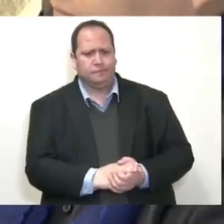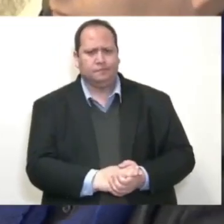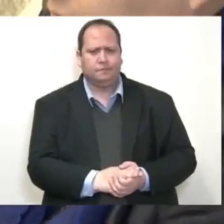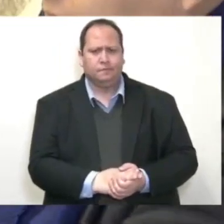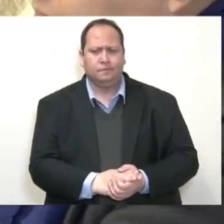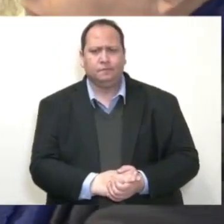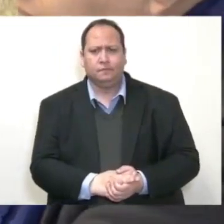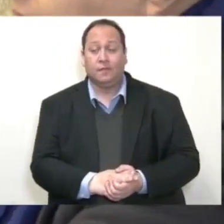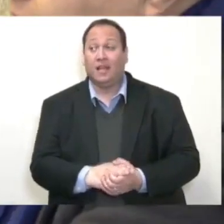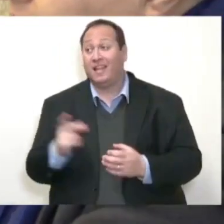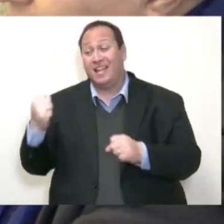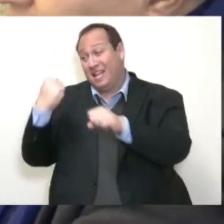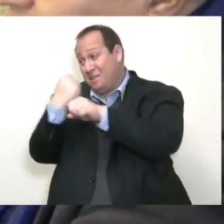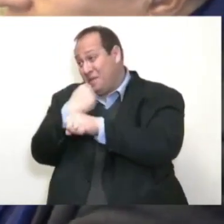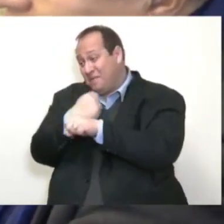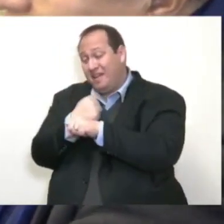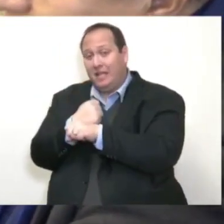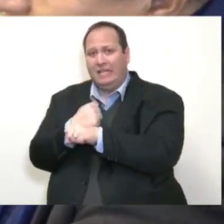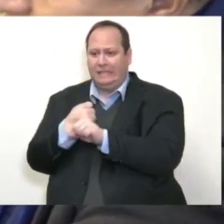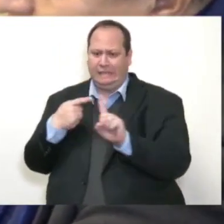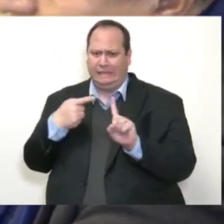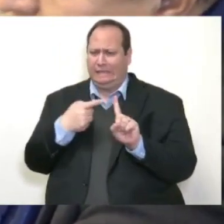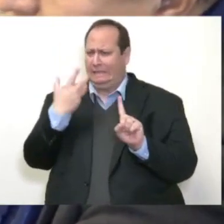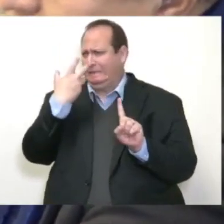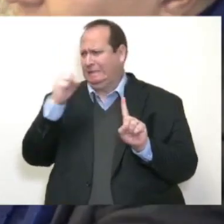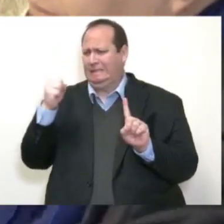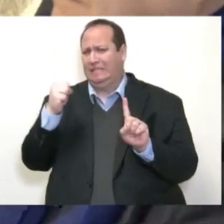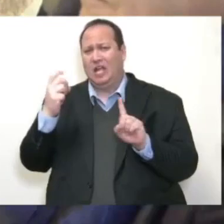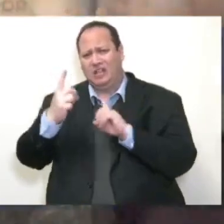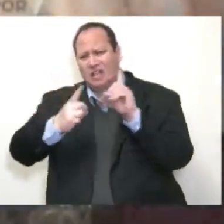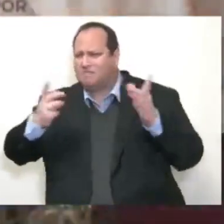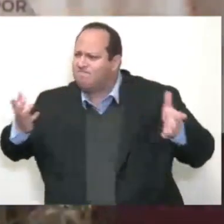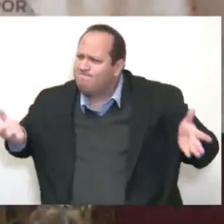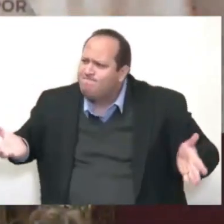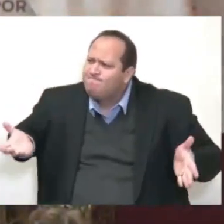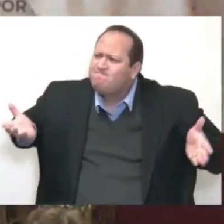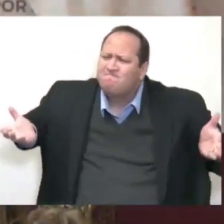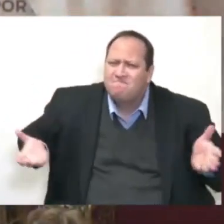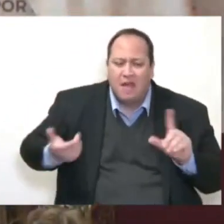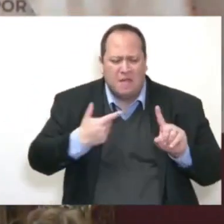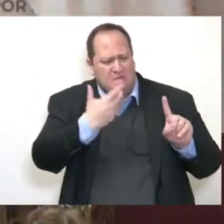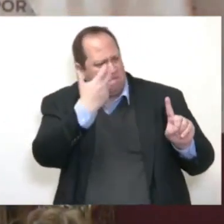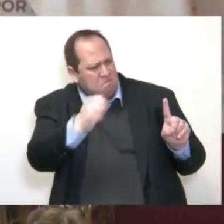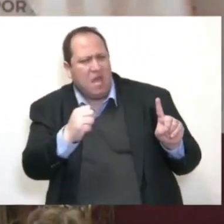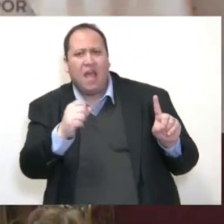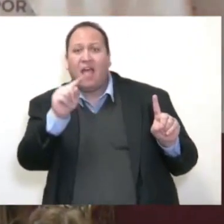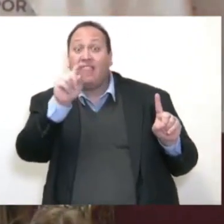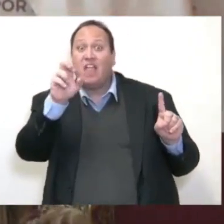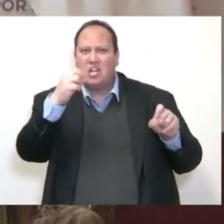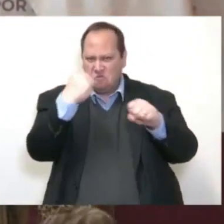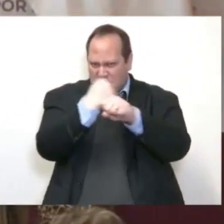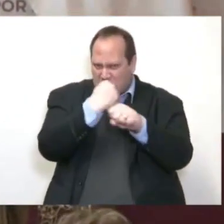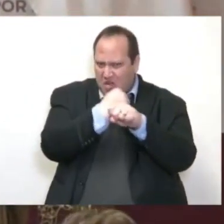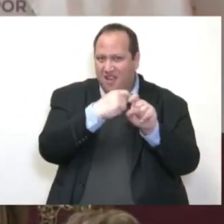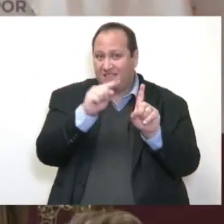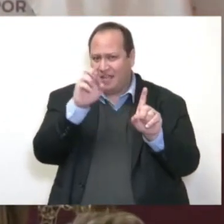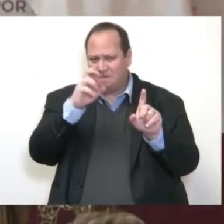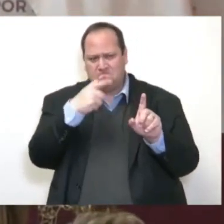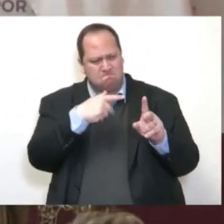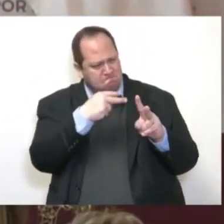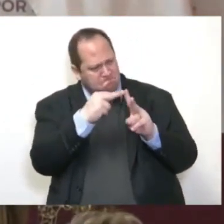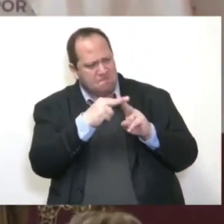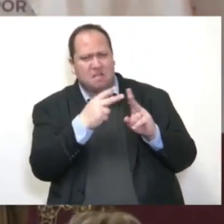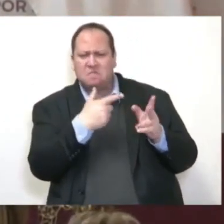Ay, el Terrible, pues la verdad es que es un gran promotor del deporte, impulsor del deporte, conoce pues como muchos esta